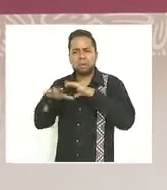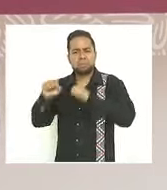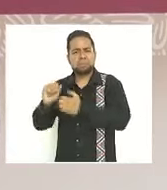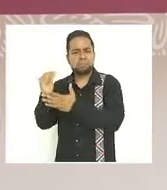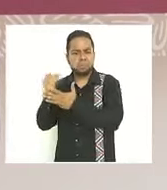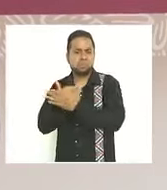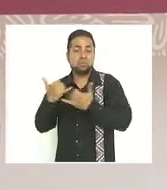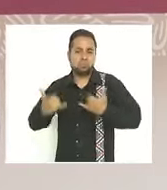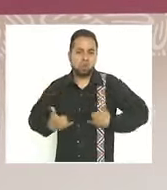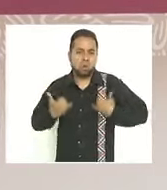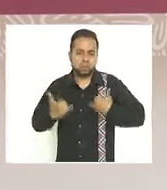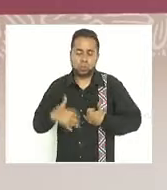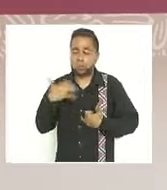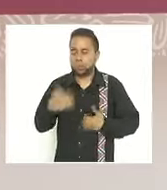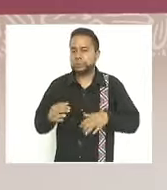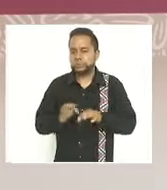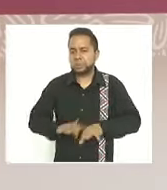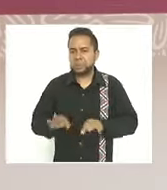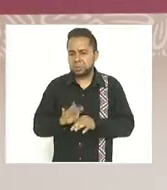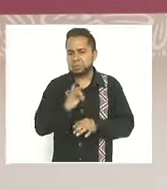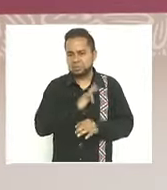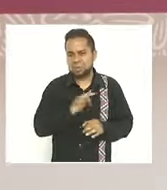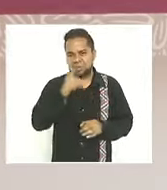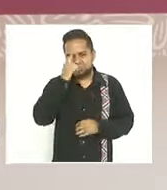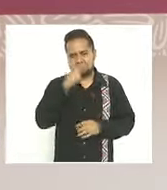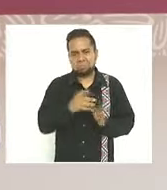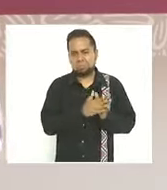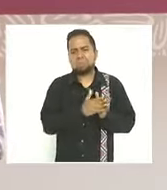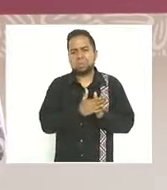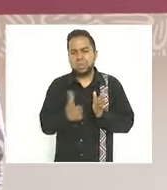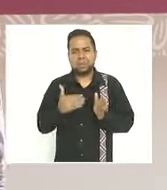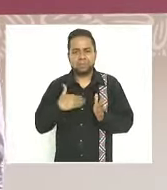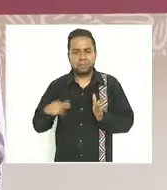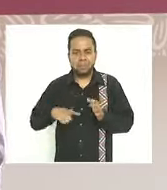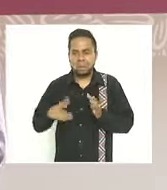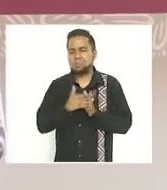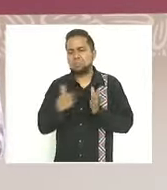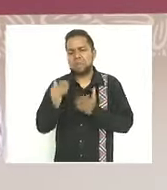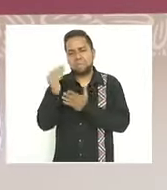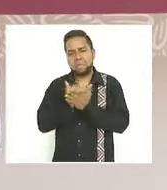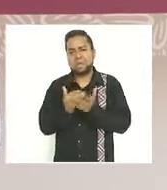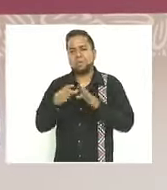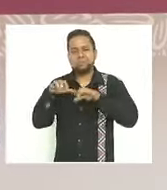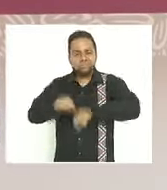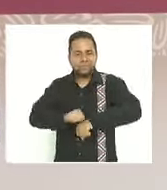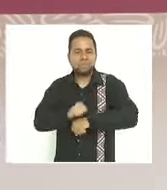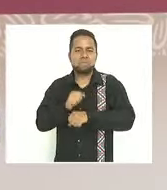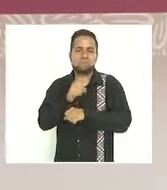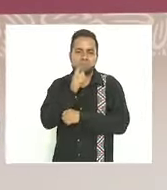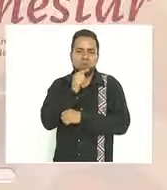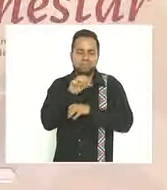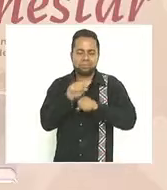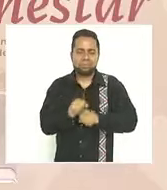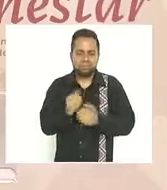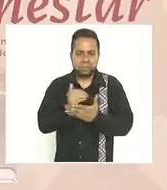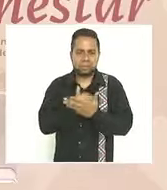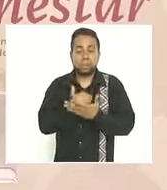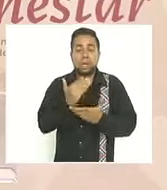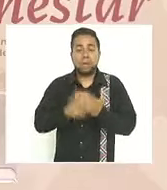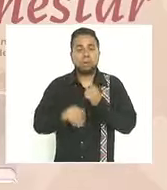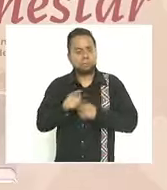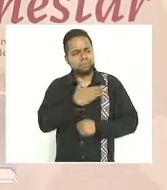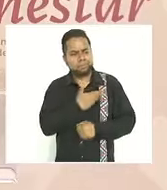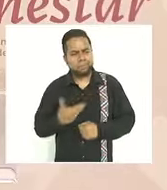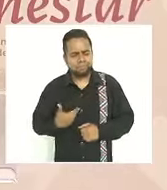cuales han disminuido de manera importante en lo que va de la presente administración reafirmamos así señor presidente el